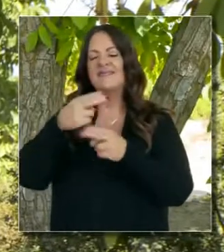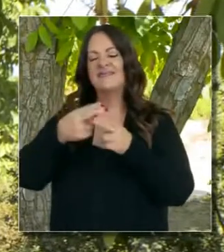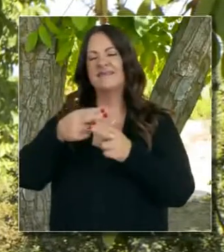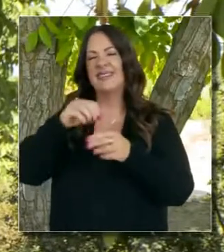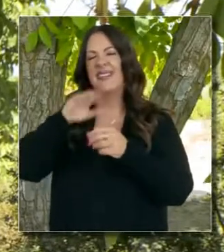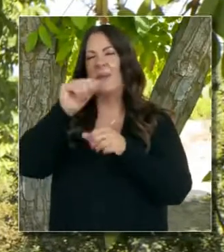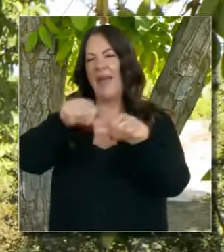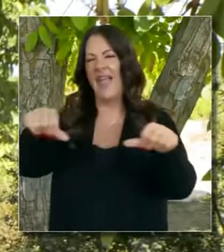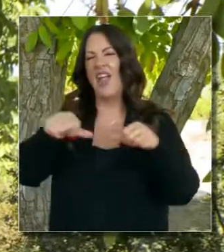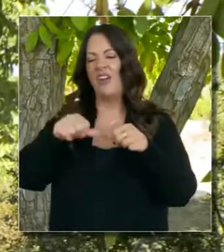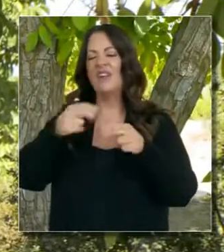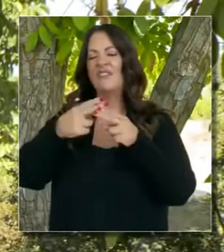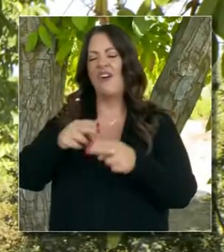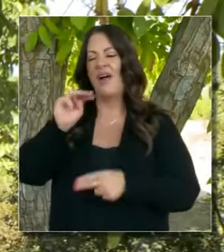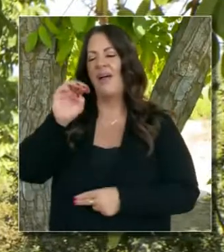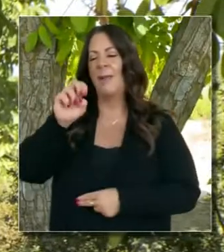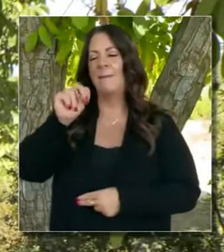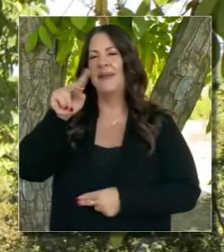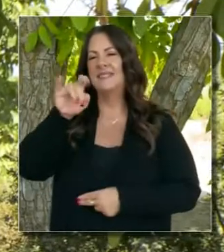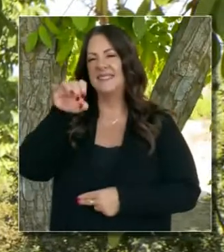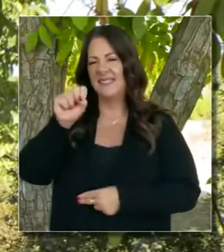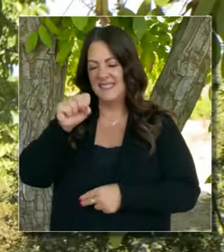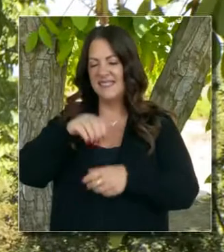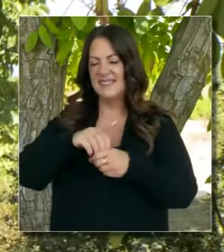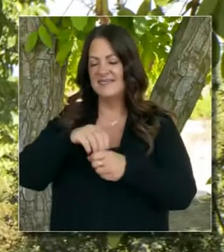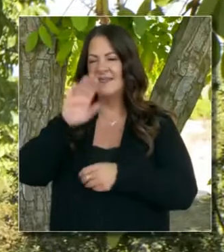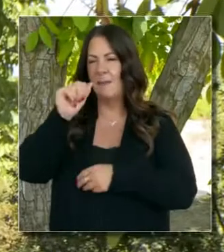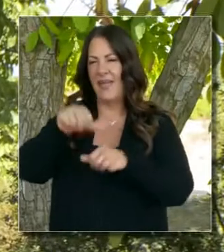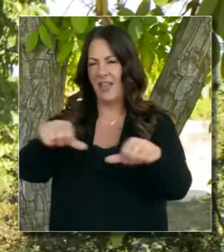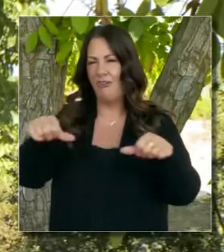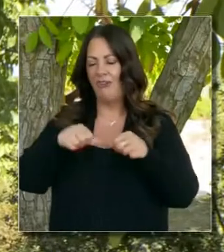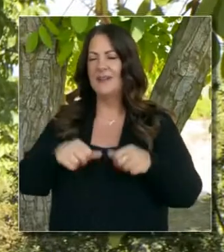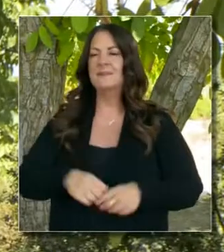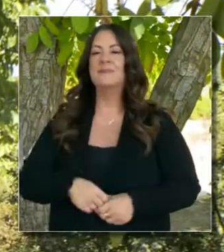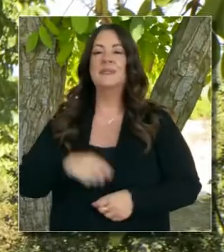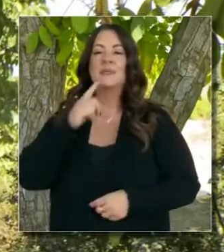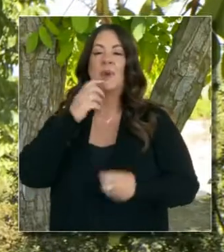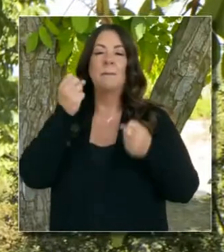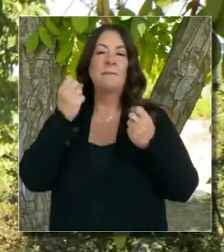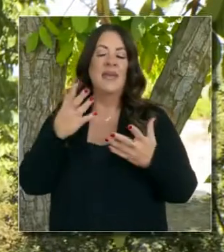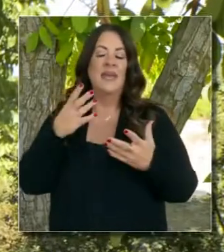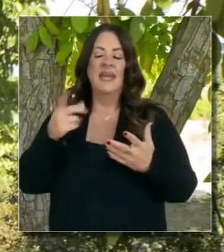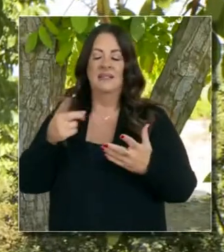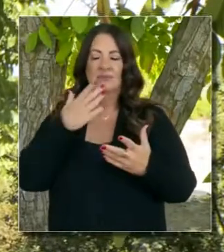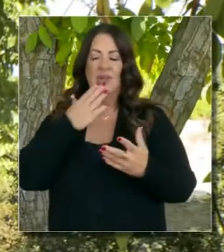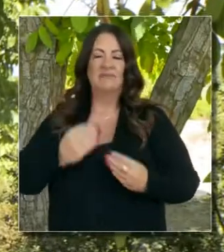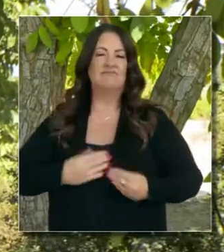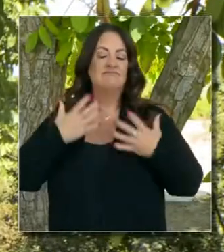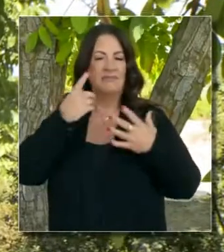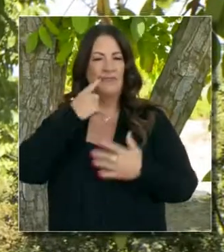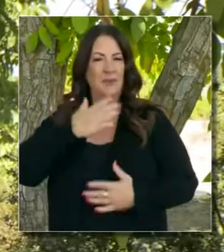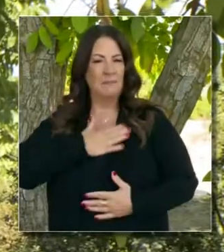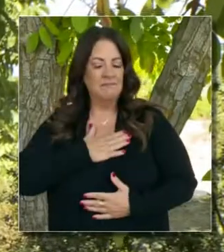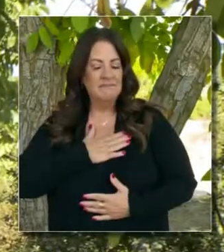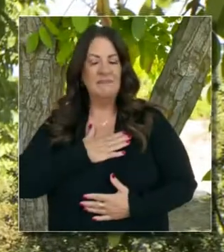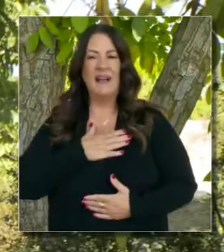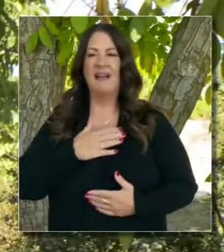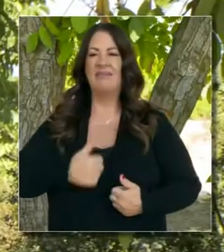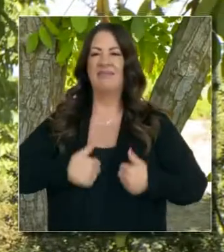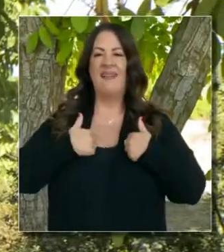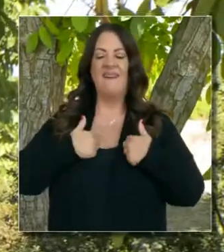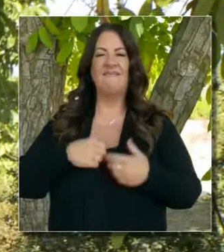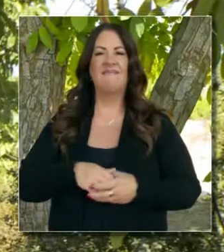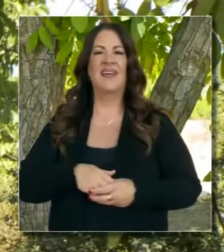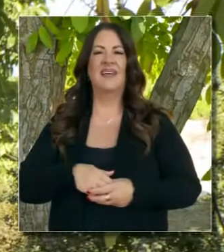contribución en este espacio. Y comparto esta predisposición y esta historia que ha entrado en mí y que ha